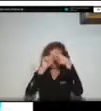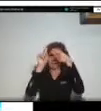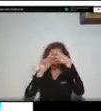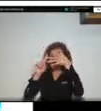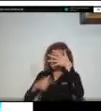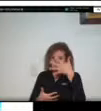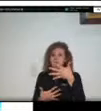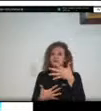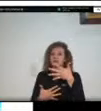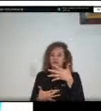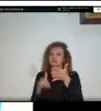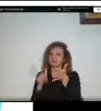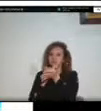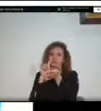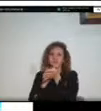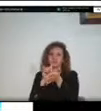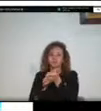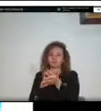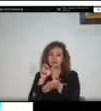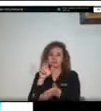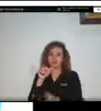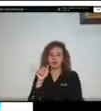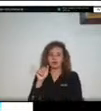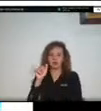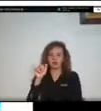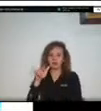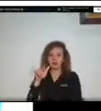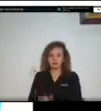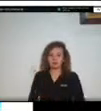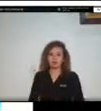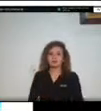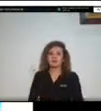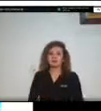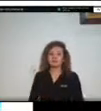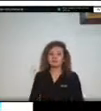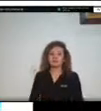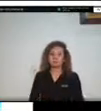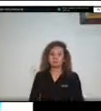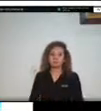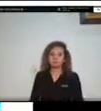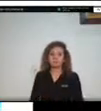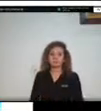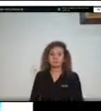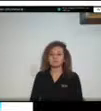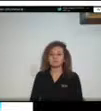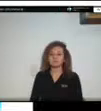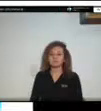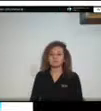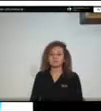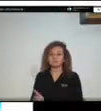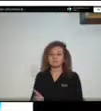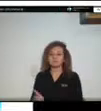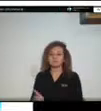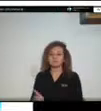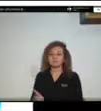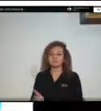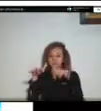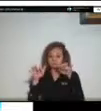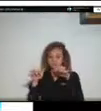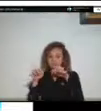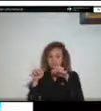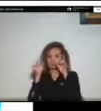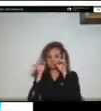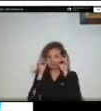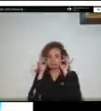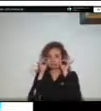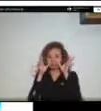y en el Ariari y hace que precisamente esa frecuencia de eventos sea mucho mayor es decir un solo evento digamos en el